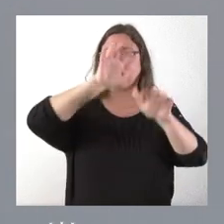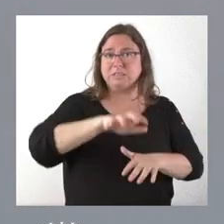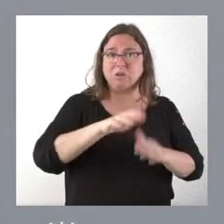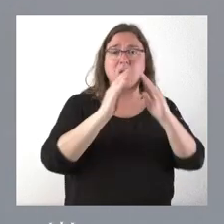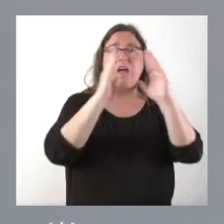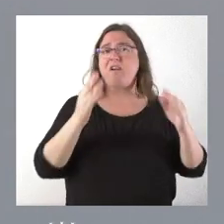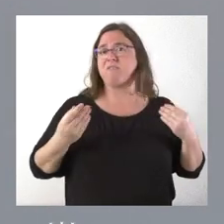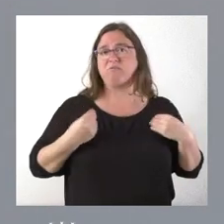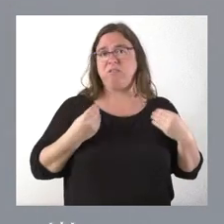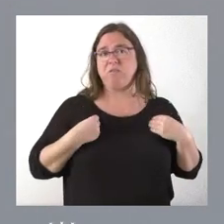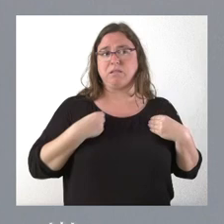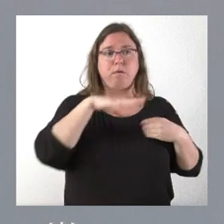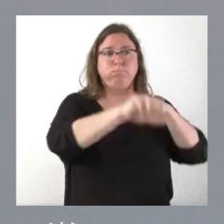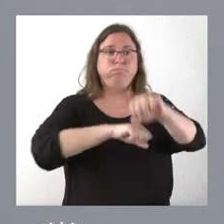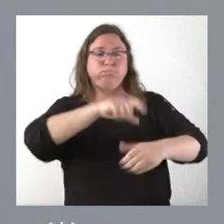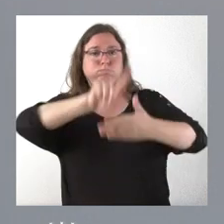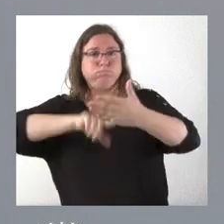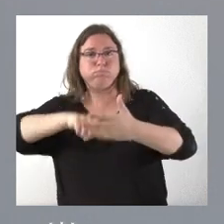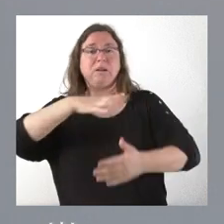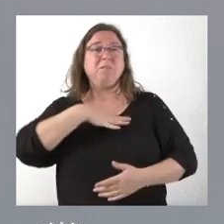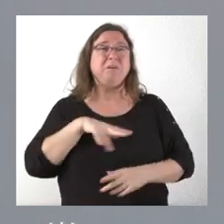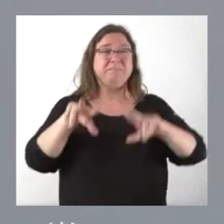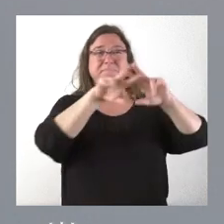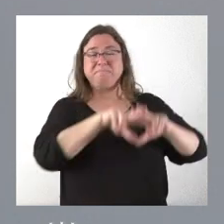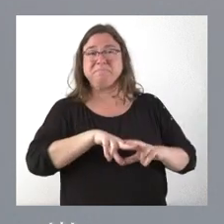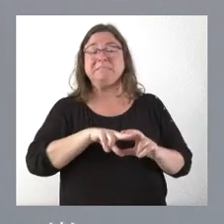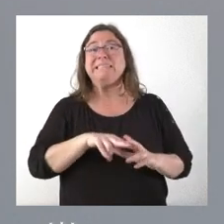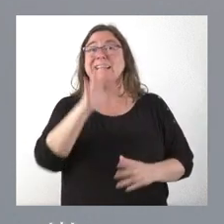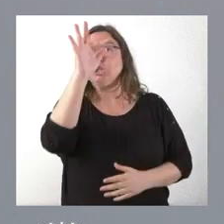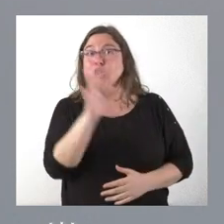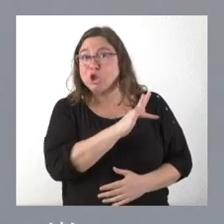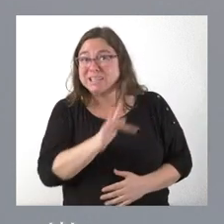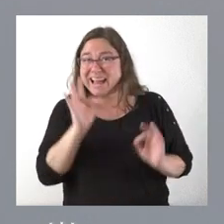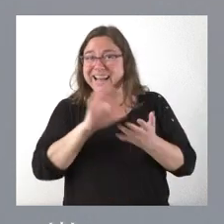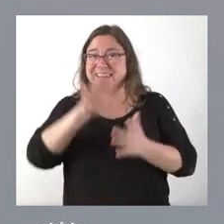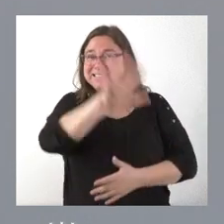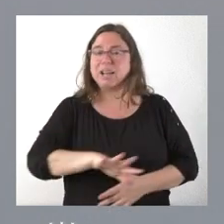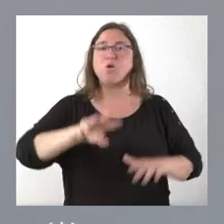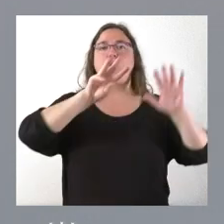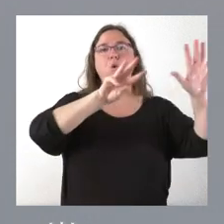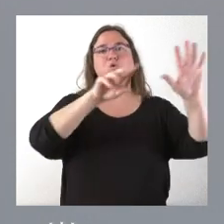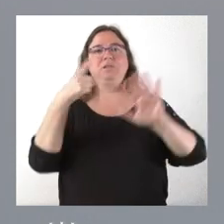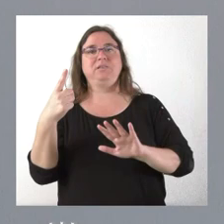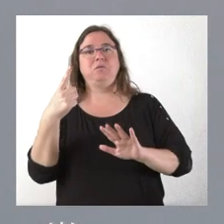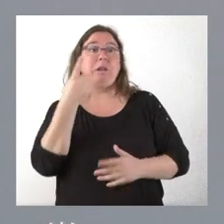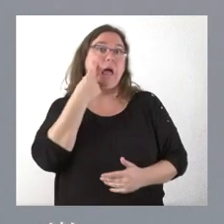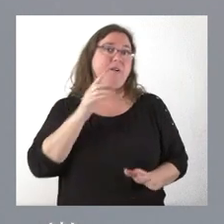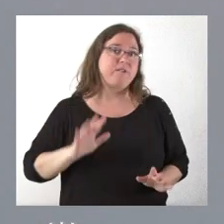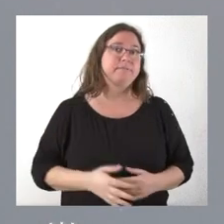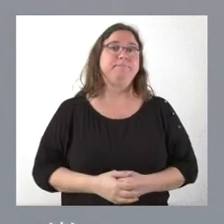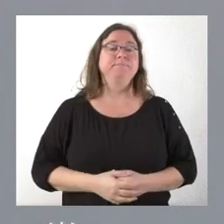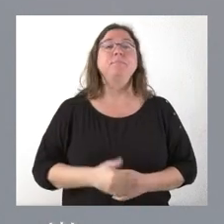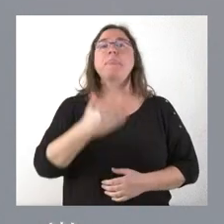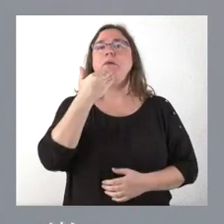viviendas que pueden ser disponibles y las que estamos trabajando y estamos adquiriendo son 81. Vamos a ver este otro hecho, porque